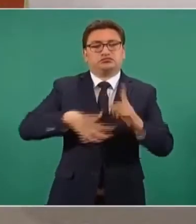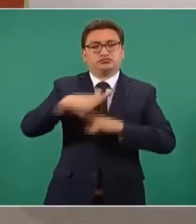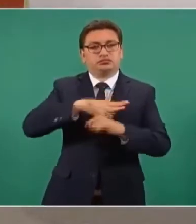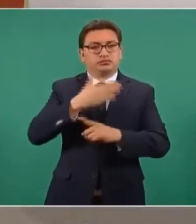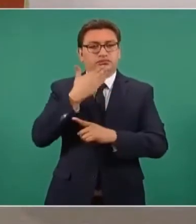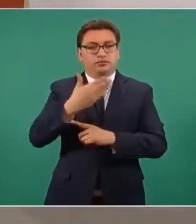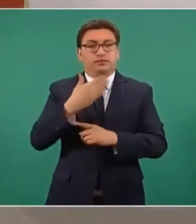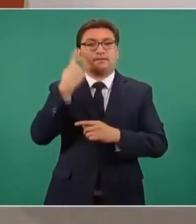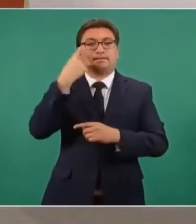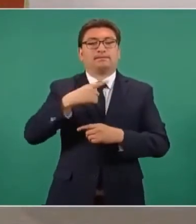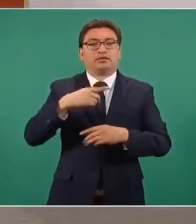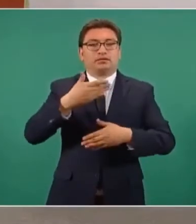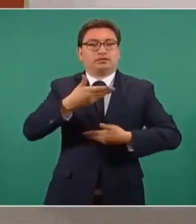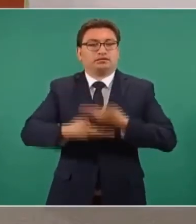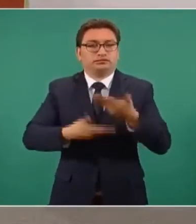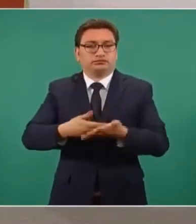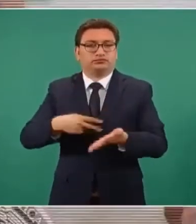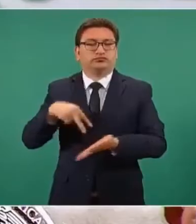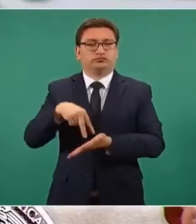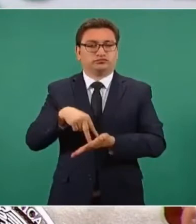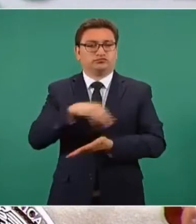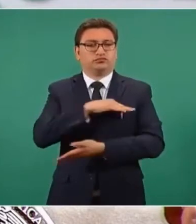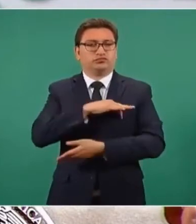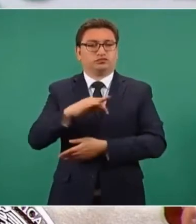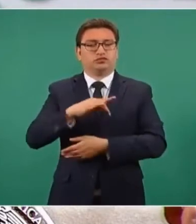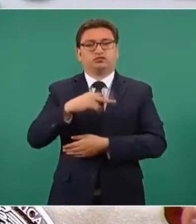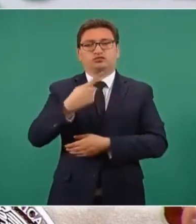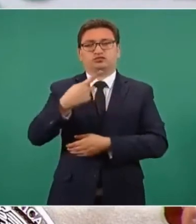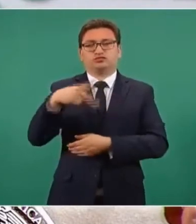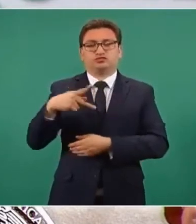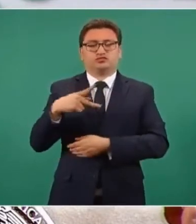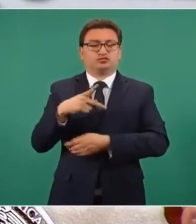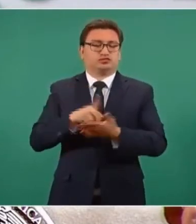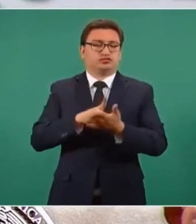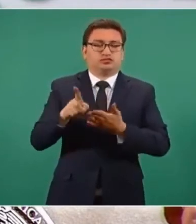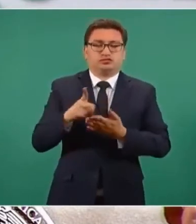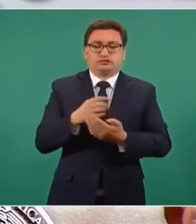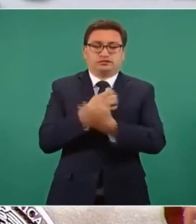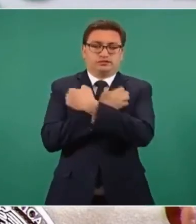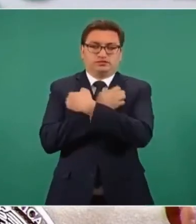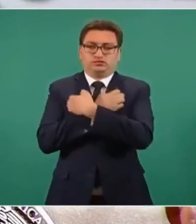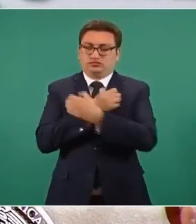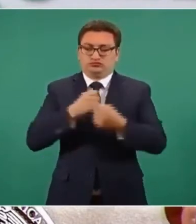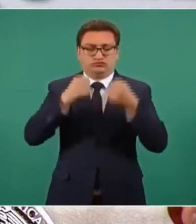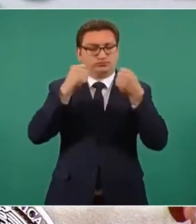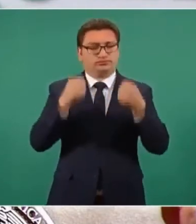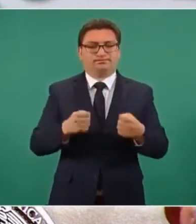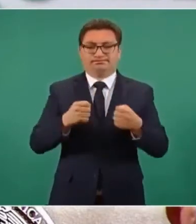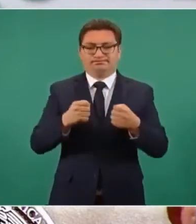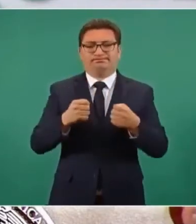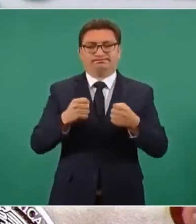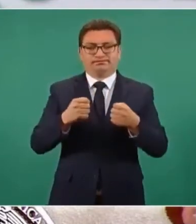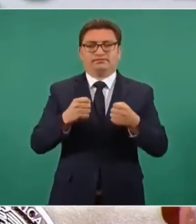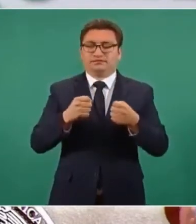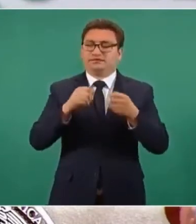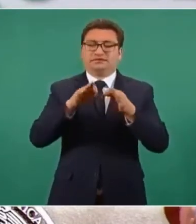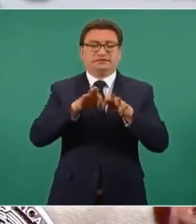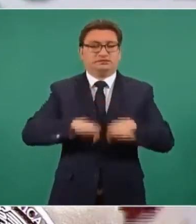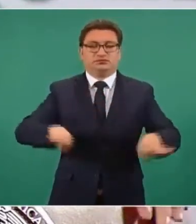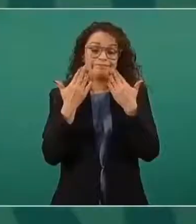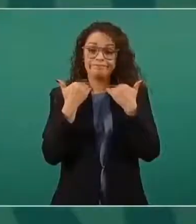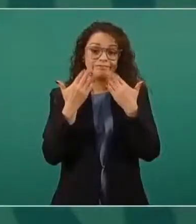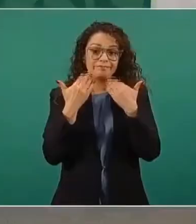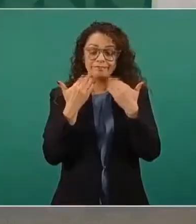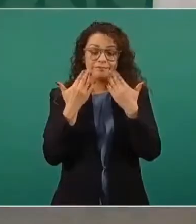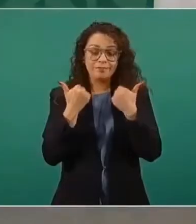forma presencial que aseguran el derecho a la educación, un derecho fundamental que no se puede posponer indefinidamente.